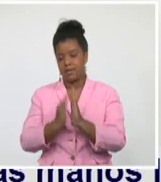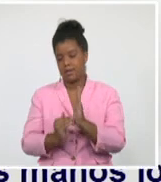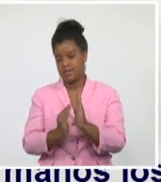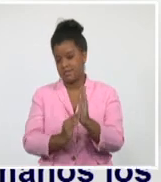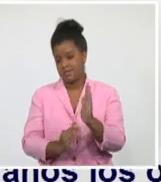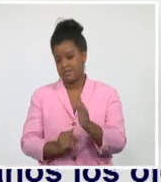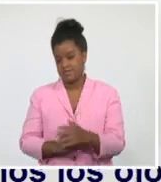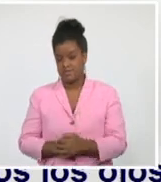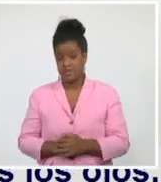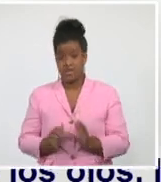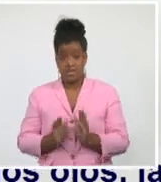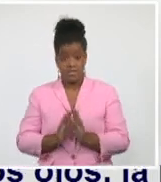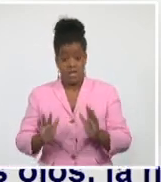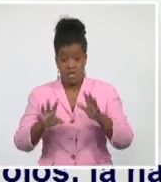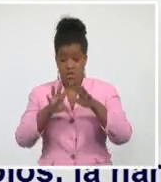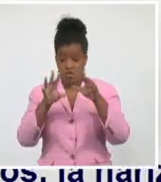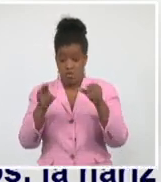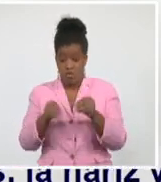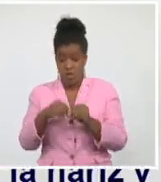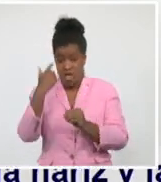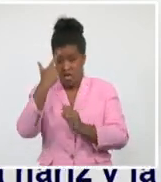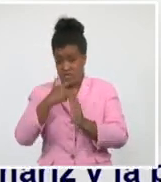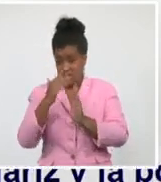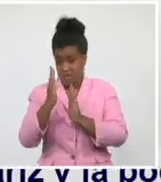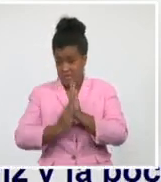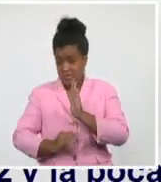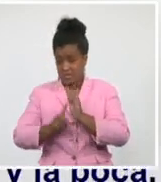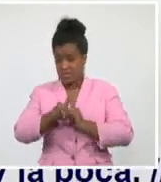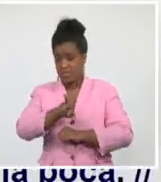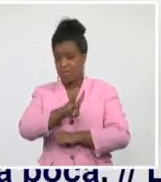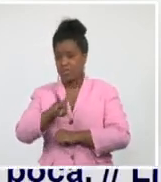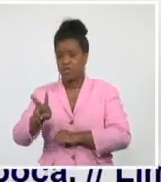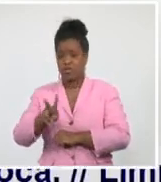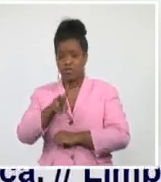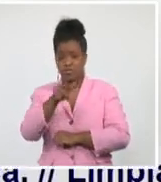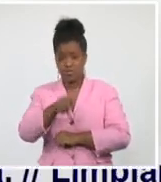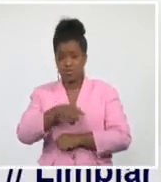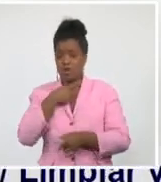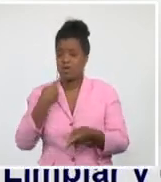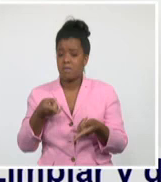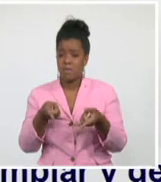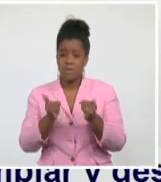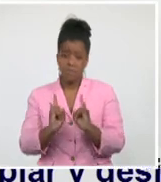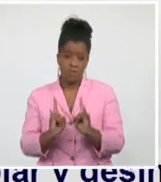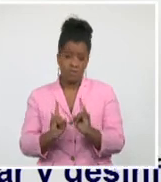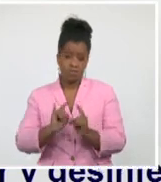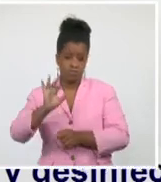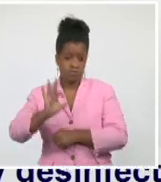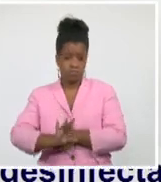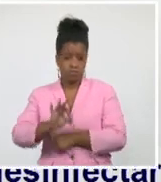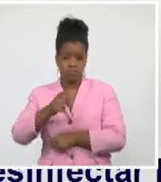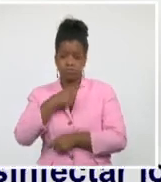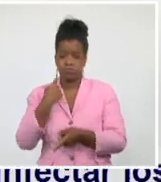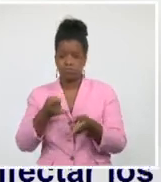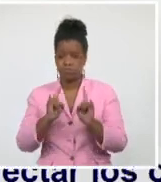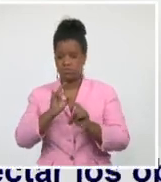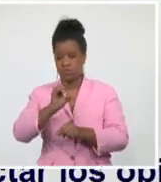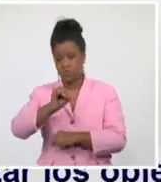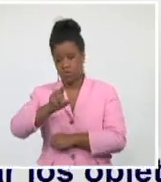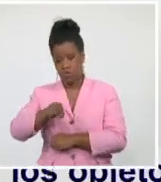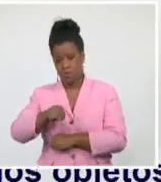Ya se acumulan en el mes de abril 122 fallecidos. Una letalidad de 0,60